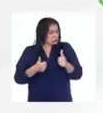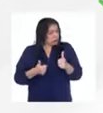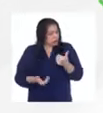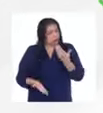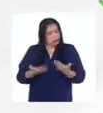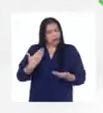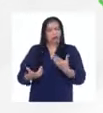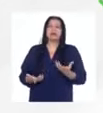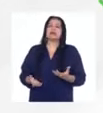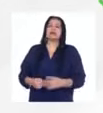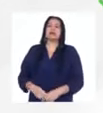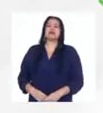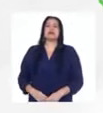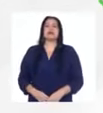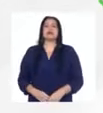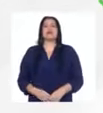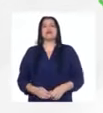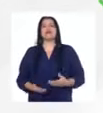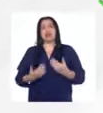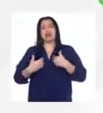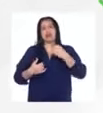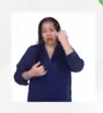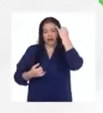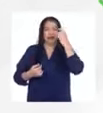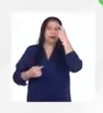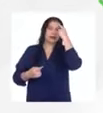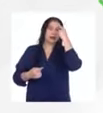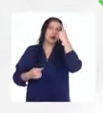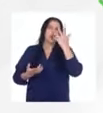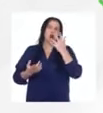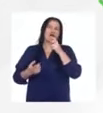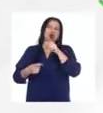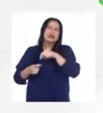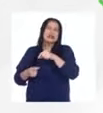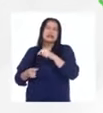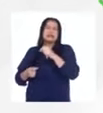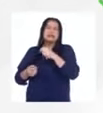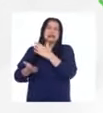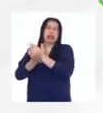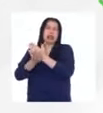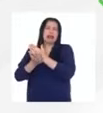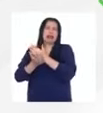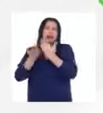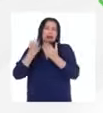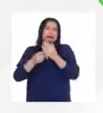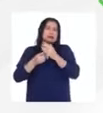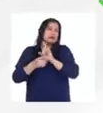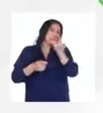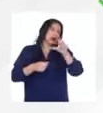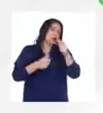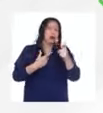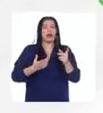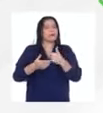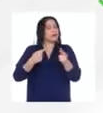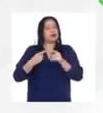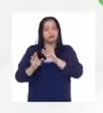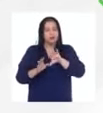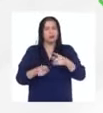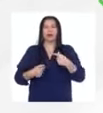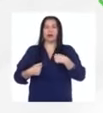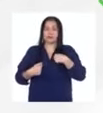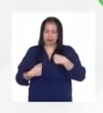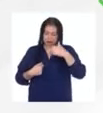manera tener esa esa idea en mente contemplar esa idea pero ¿saben qué? lo que lo que a mí me terminó